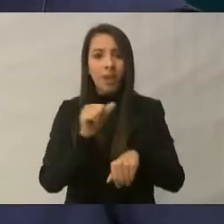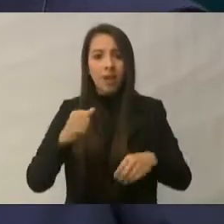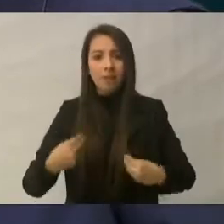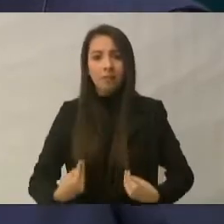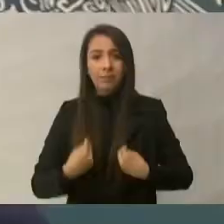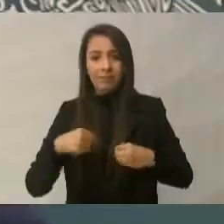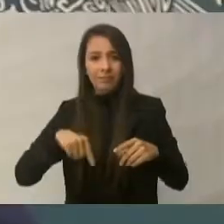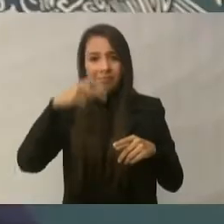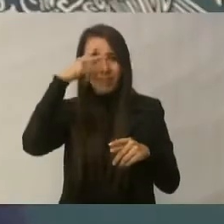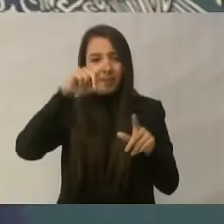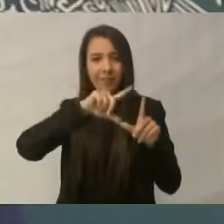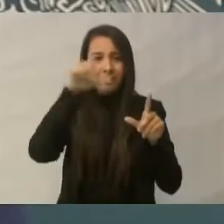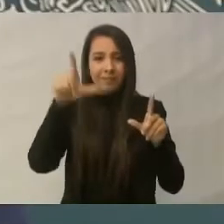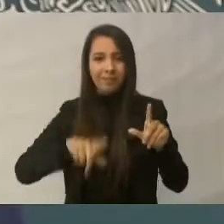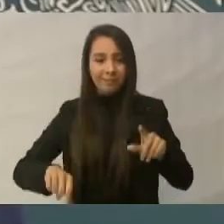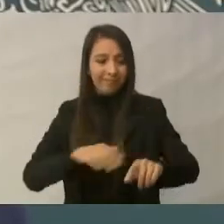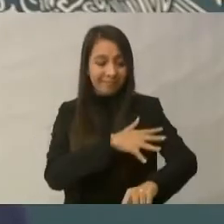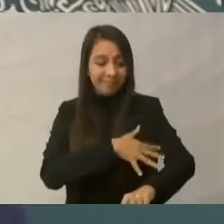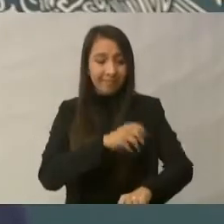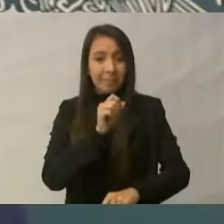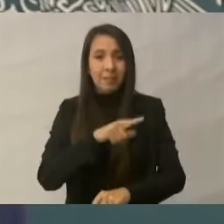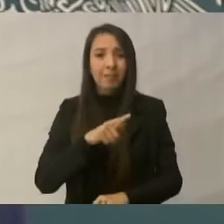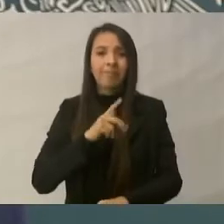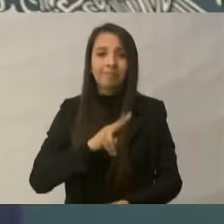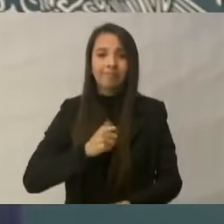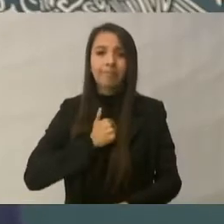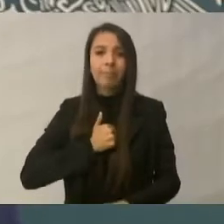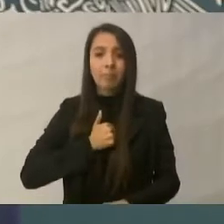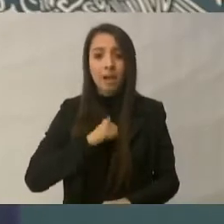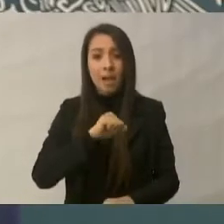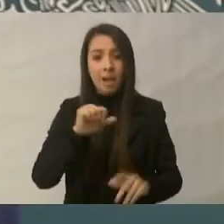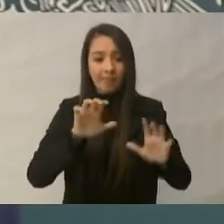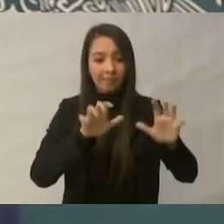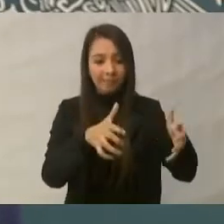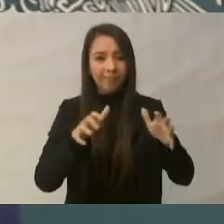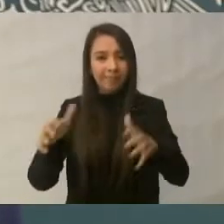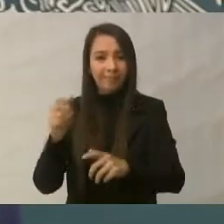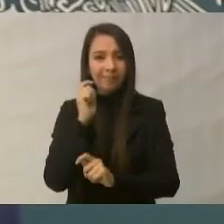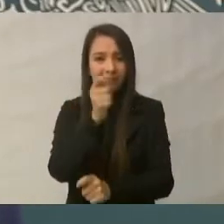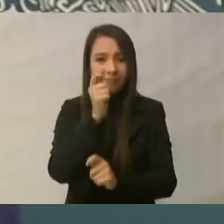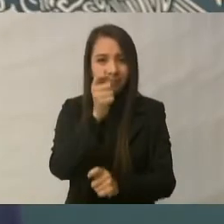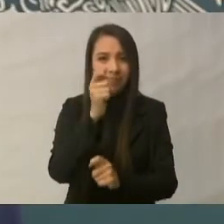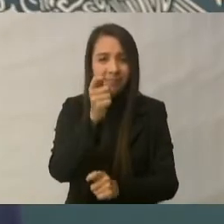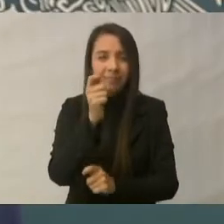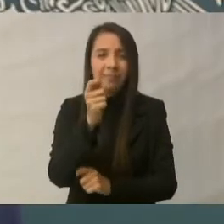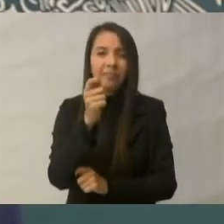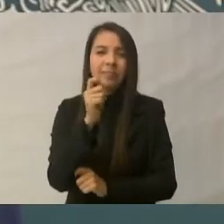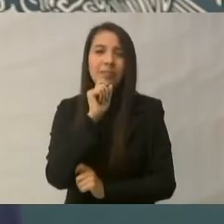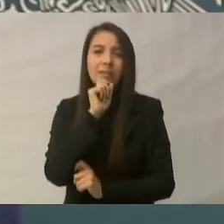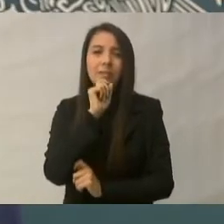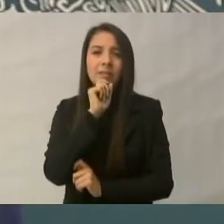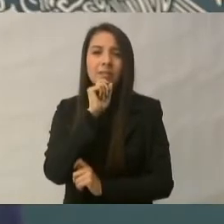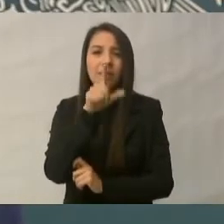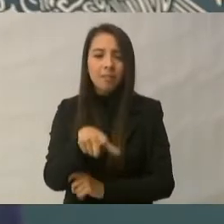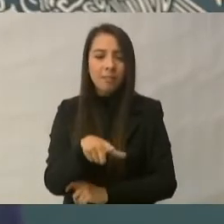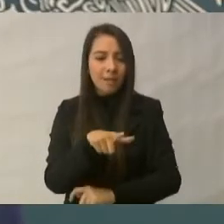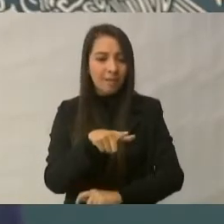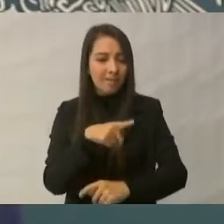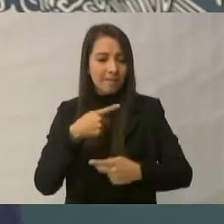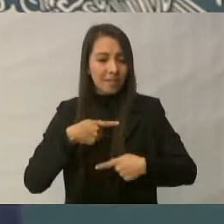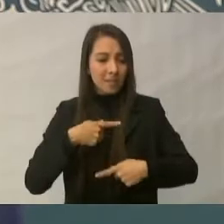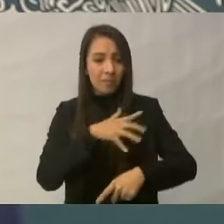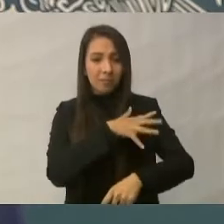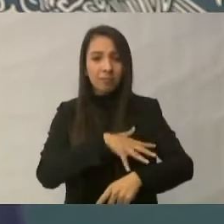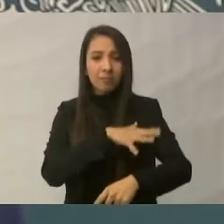desafortunadamente o afortunadamente las comunidades pesqueras o la región también cohabitan con